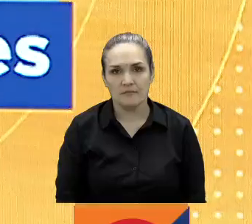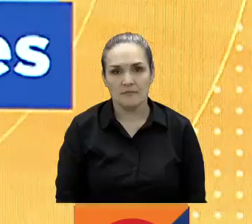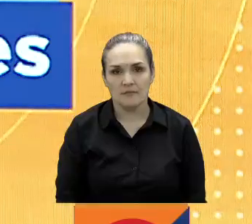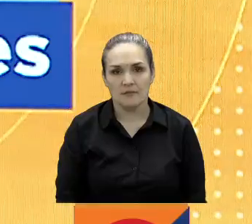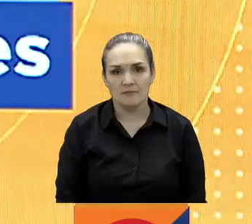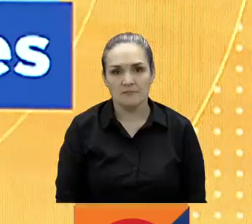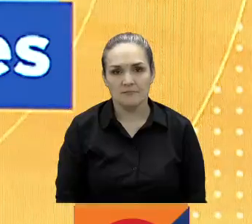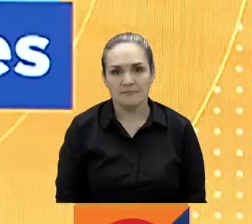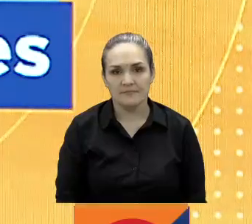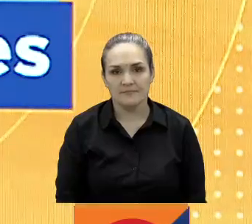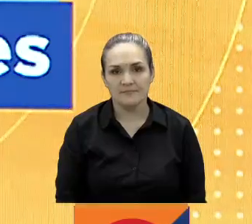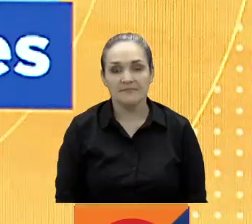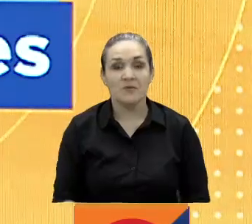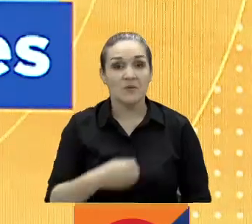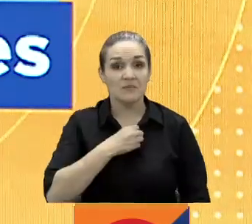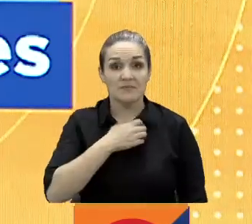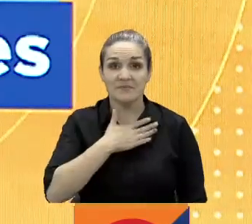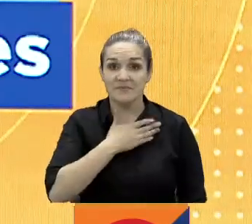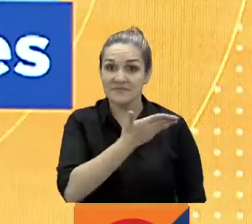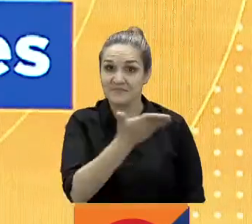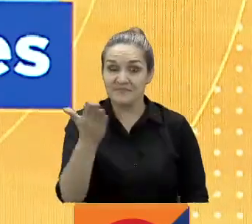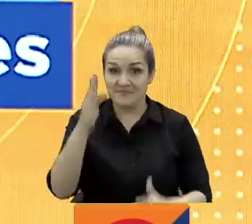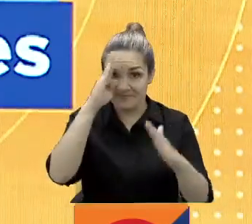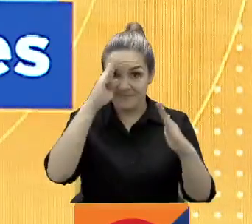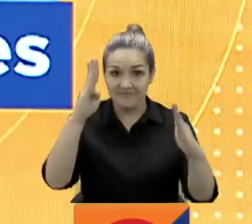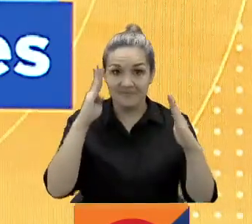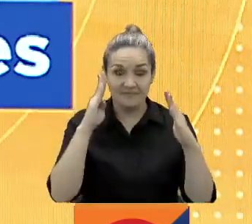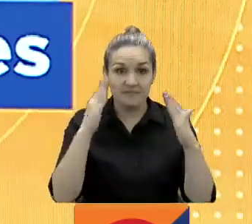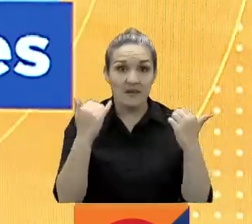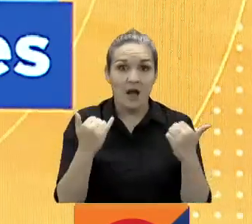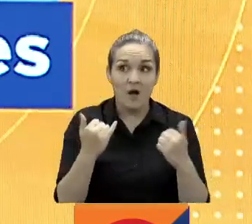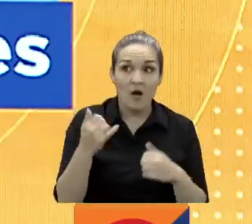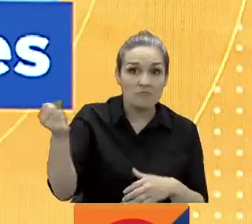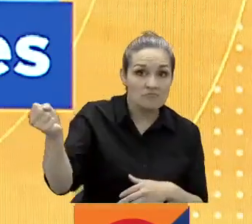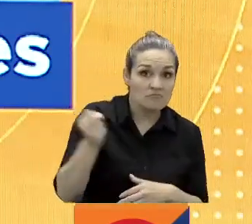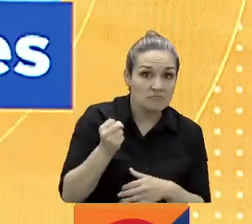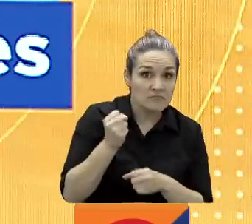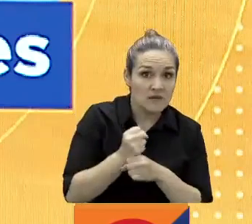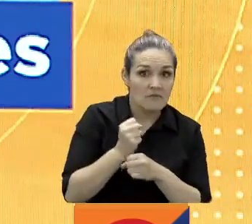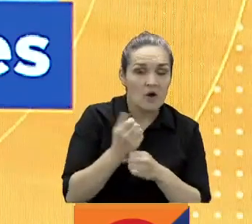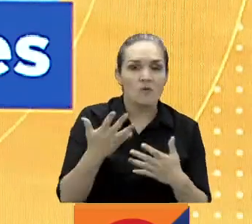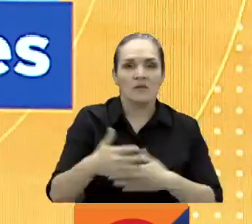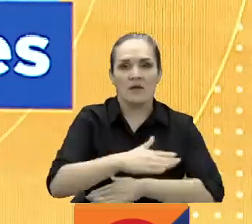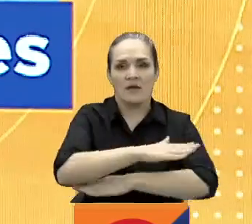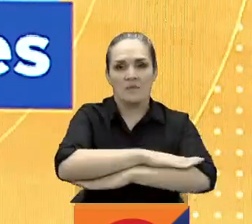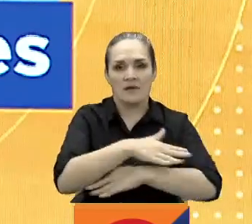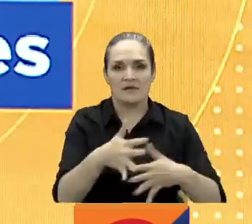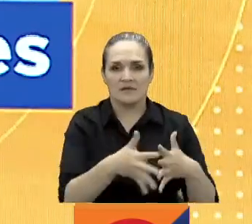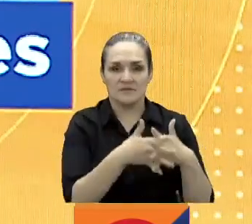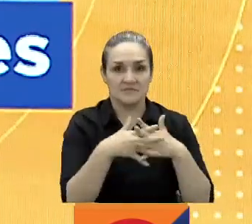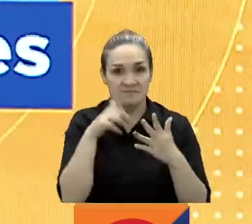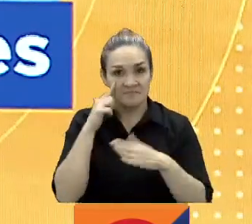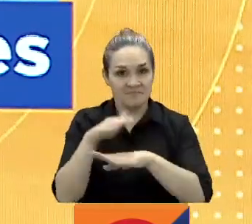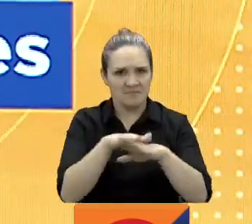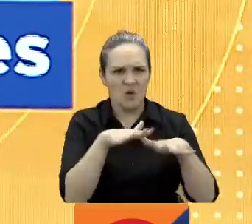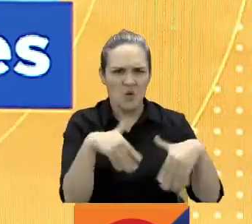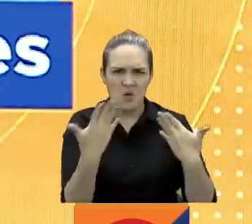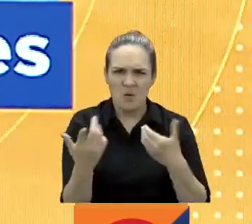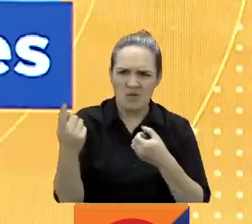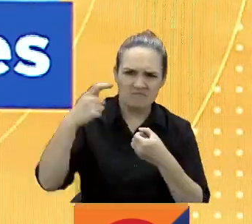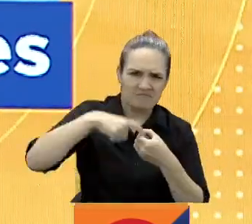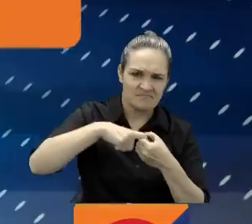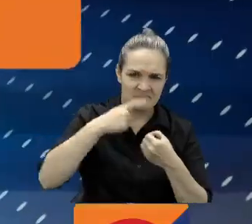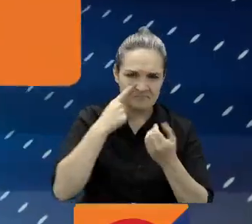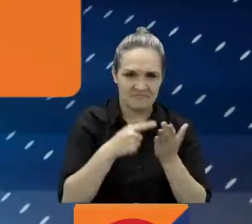Y llegamos a oportunidades. Atentos porque hay vacantes de trabajo en la Embajada de Estados Unidos. Aquí les contamos cómo aplicar.